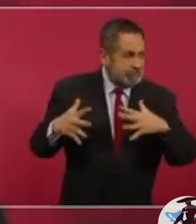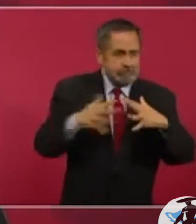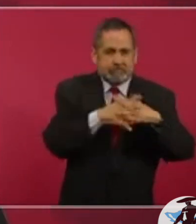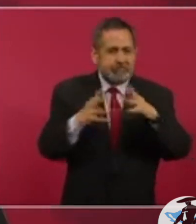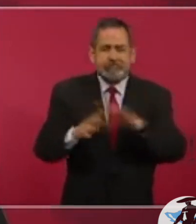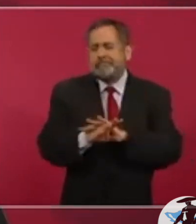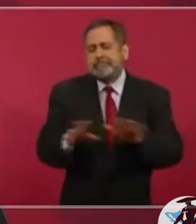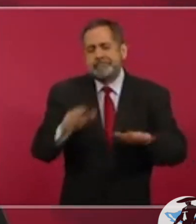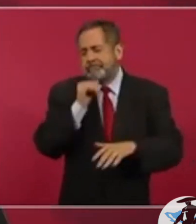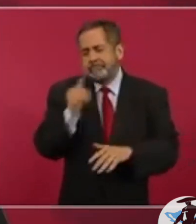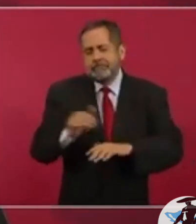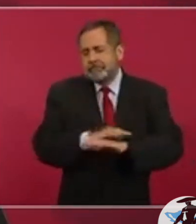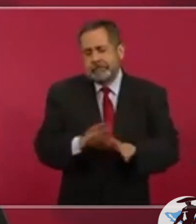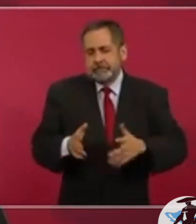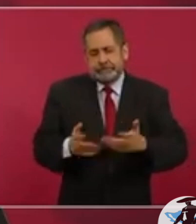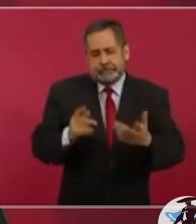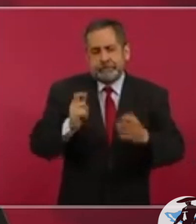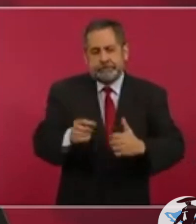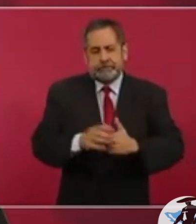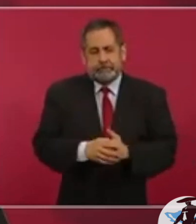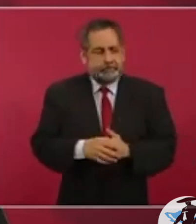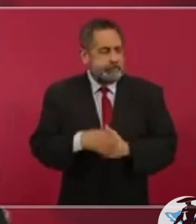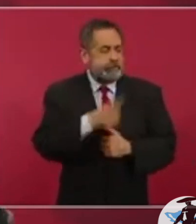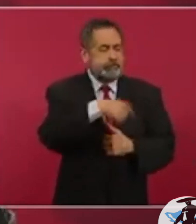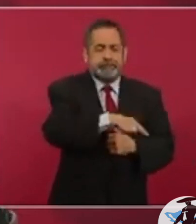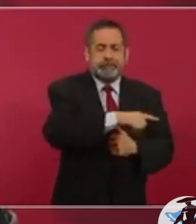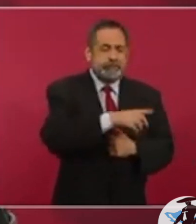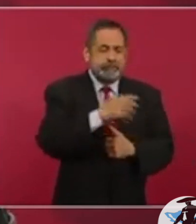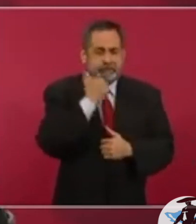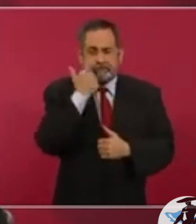Por más que quieran